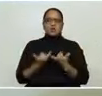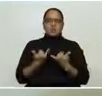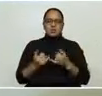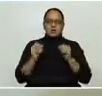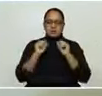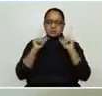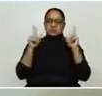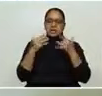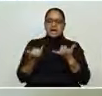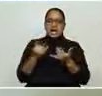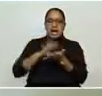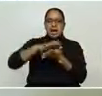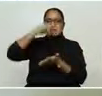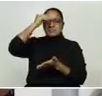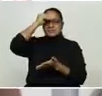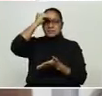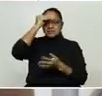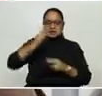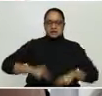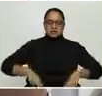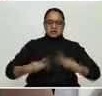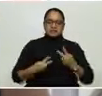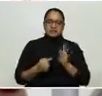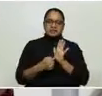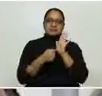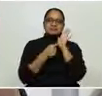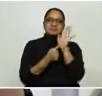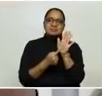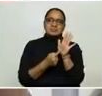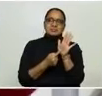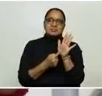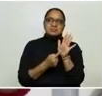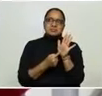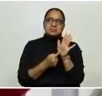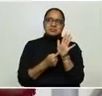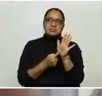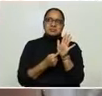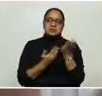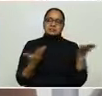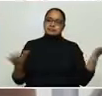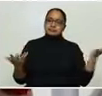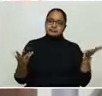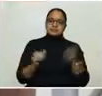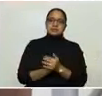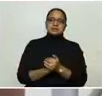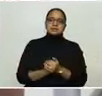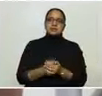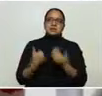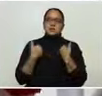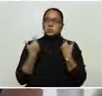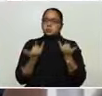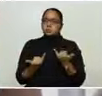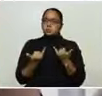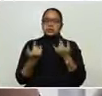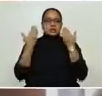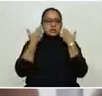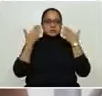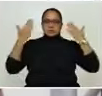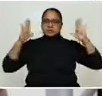que aprender a vivir con ella. Lo que pareciera ser, no se tiene muy claro cuál es el mecanismo, pareciera ser que la hidroxicloroquina